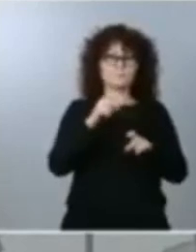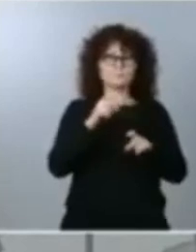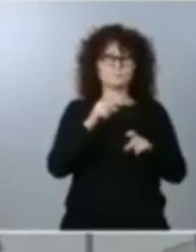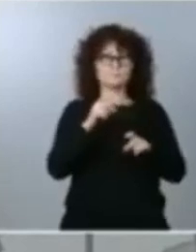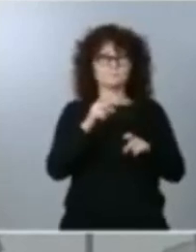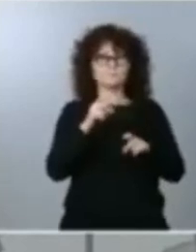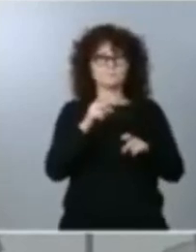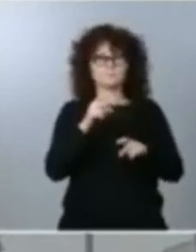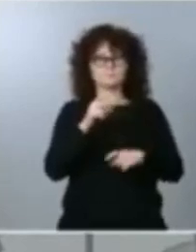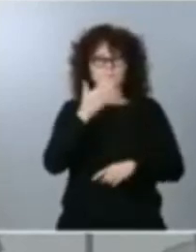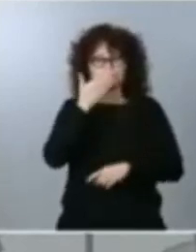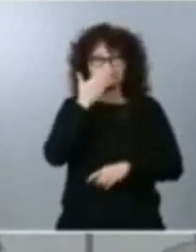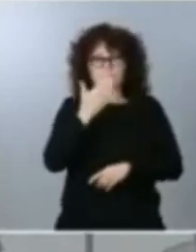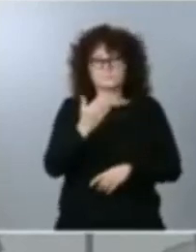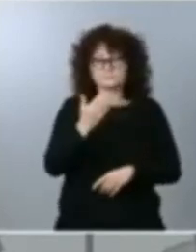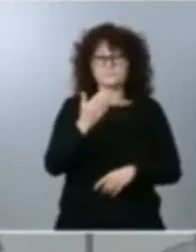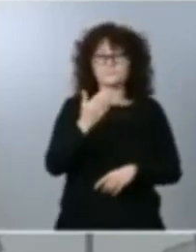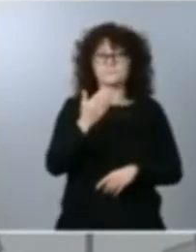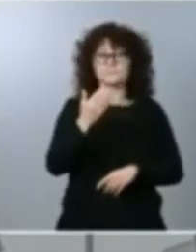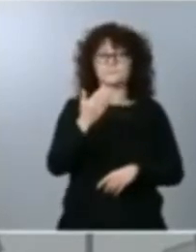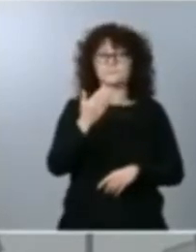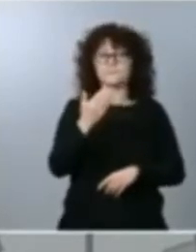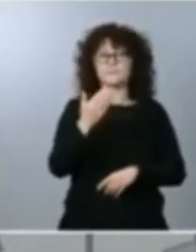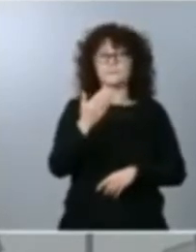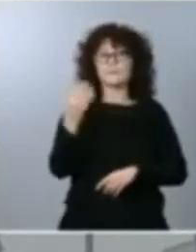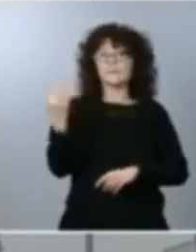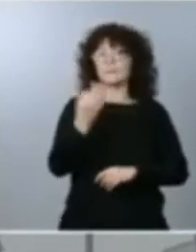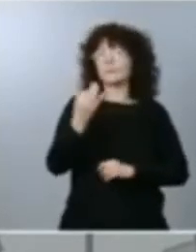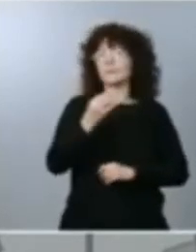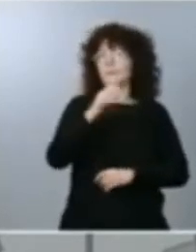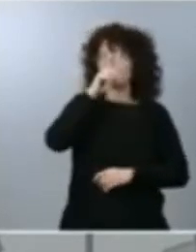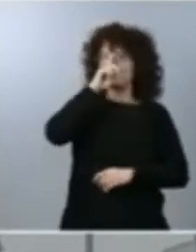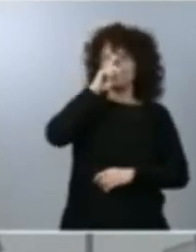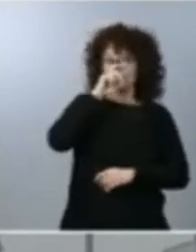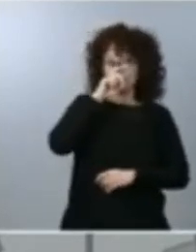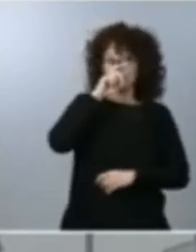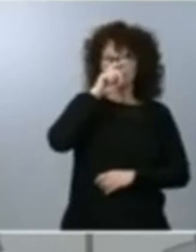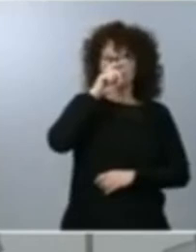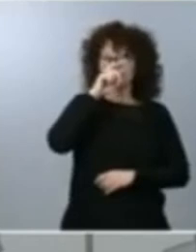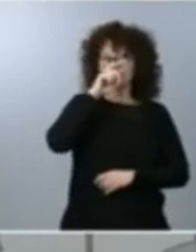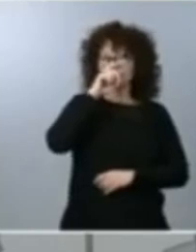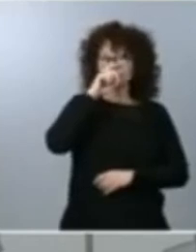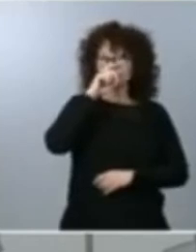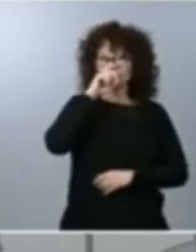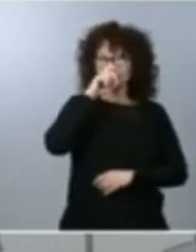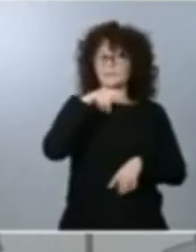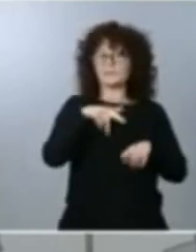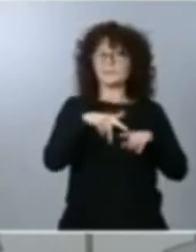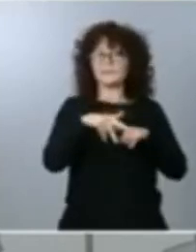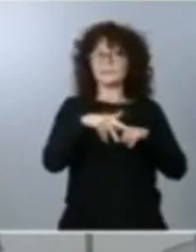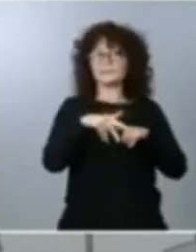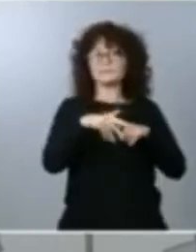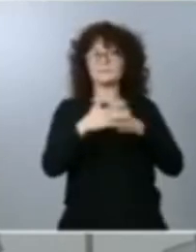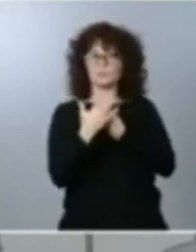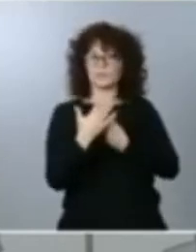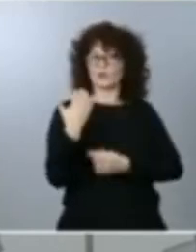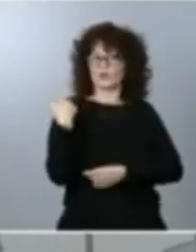que es importante recordar que el hecho que se ha producido es la tramitación de los presupuestos después de dos años